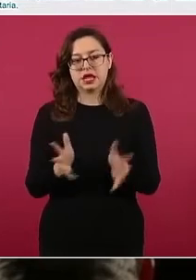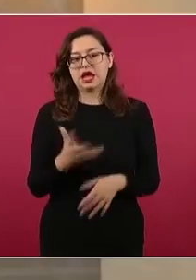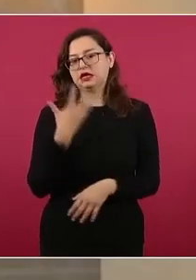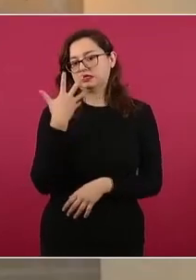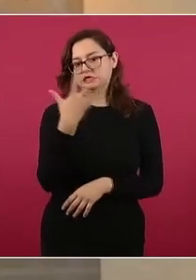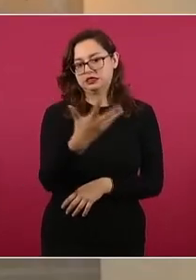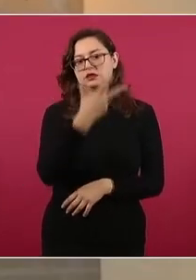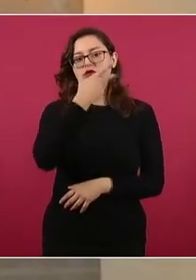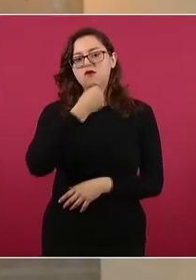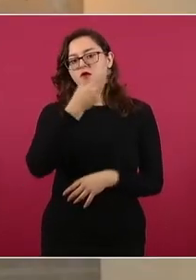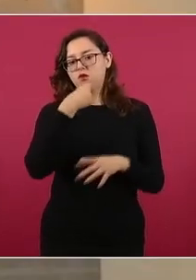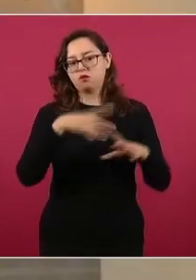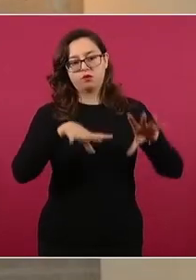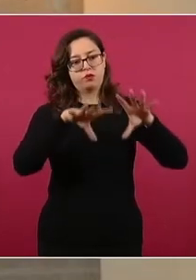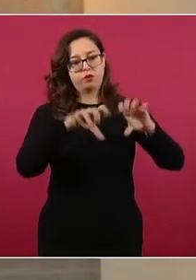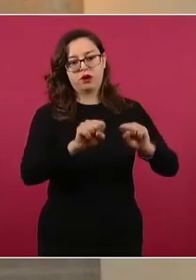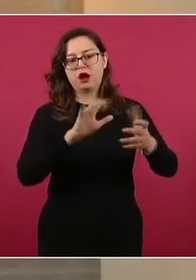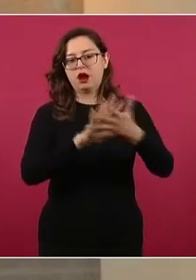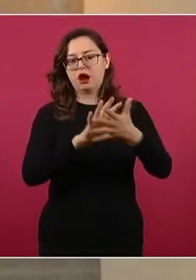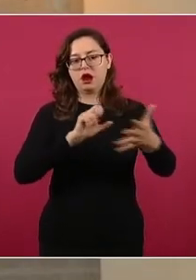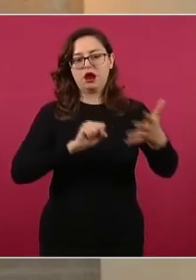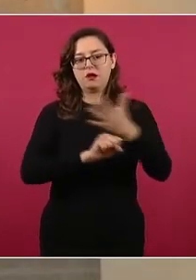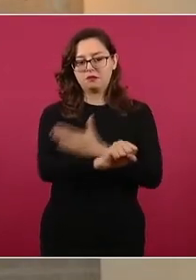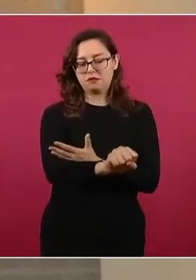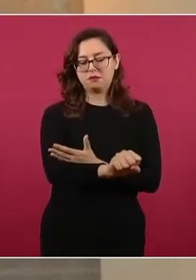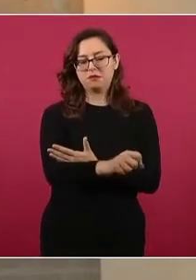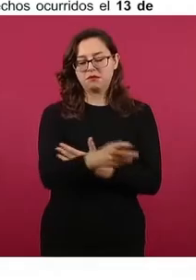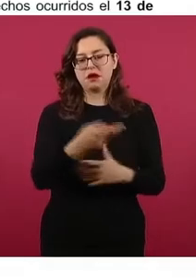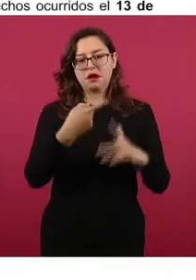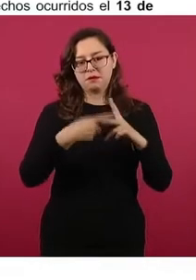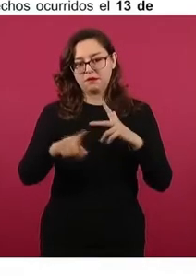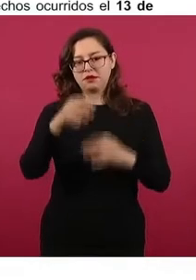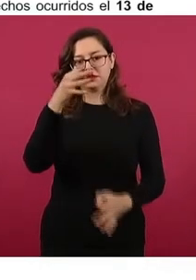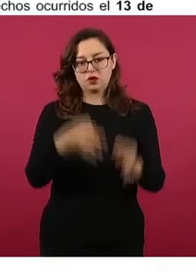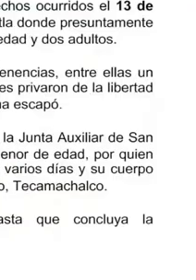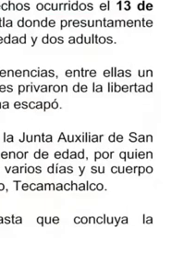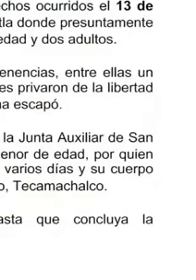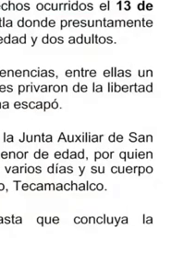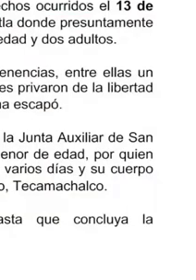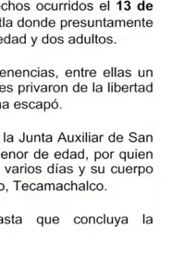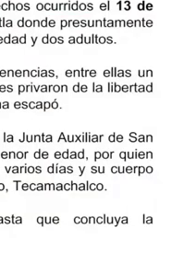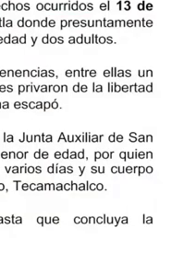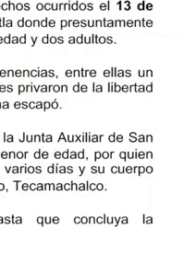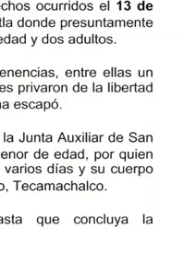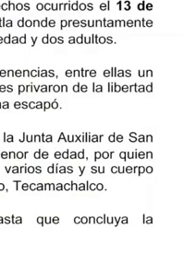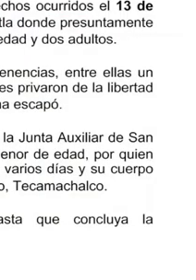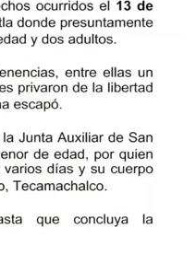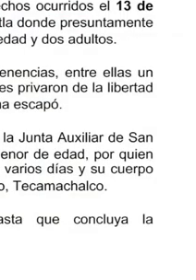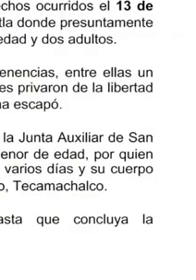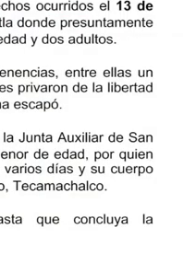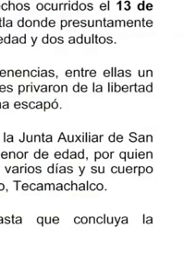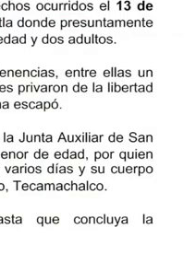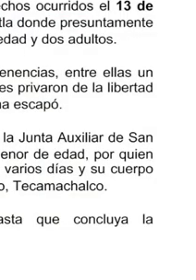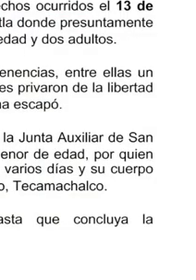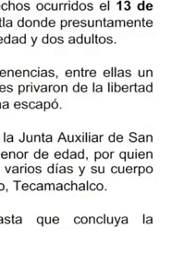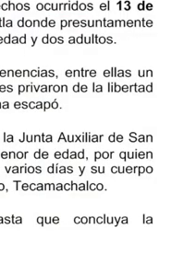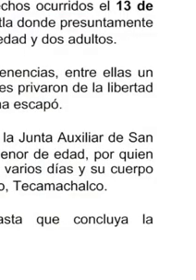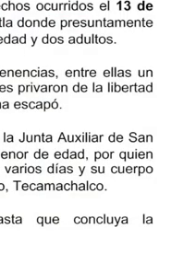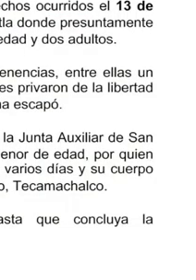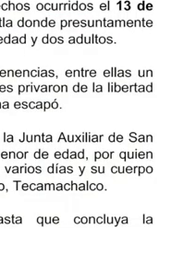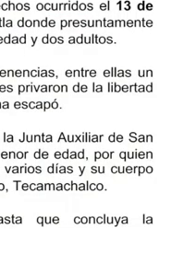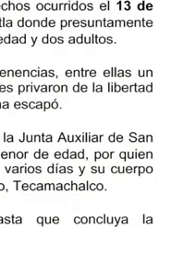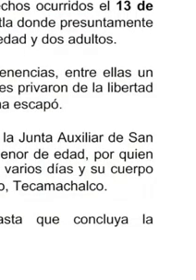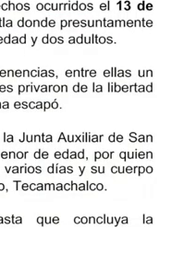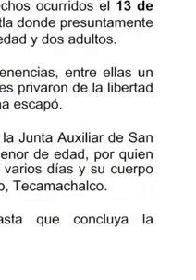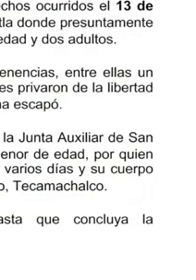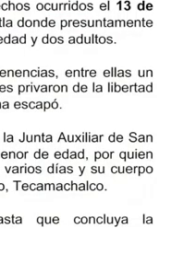presuntos homicidas y ya fueron vinculados a proceso penal. Siguiente. También como